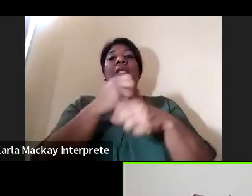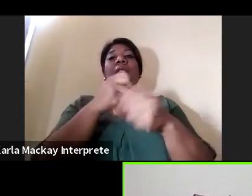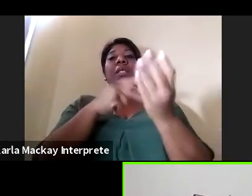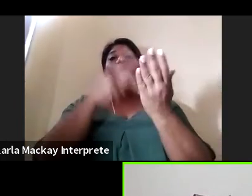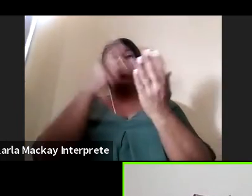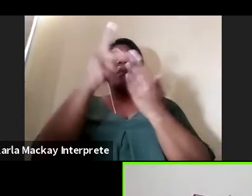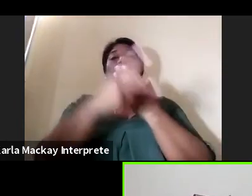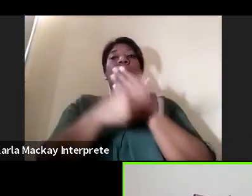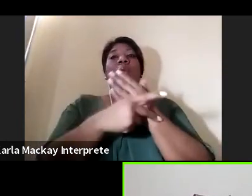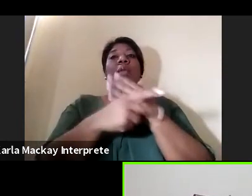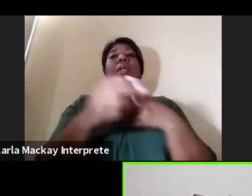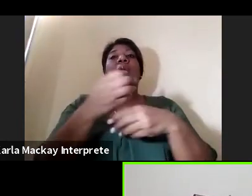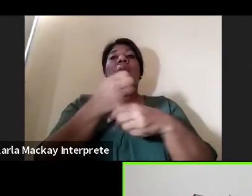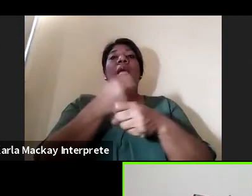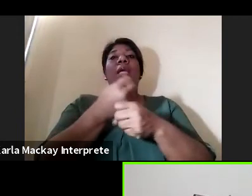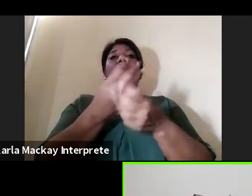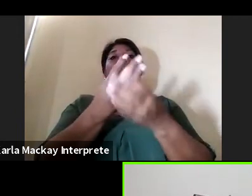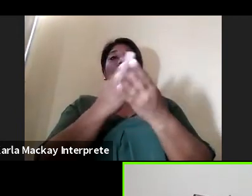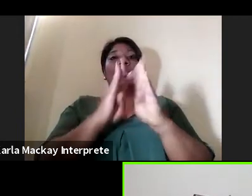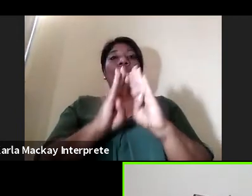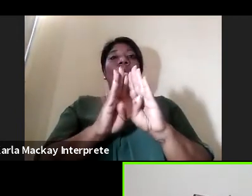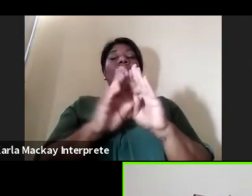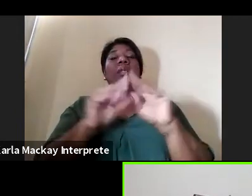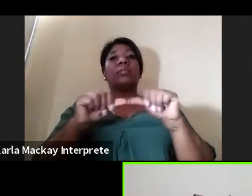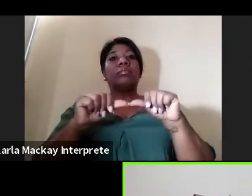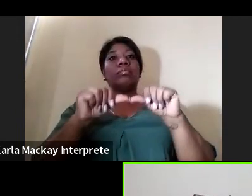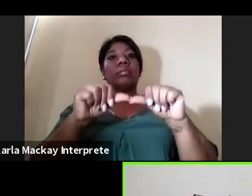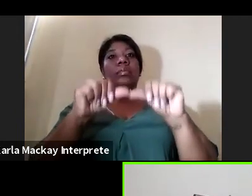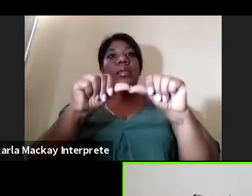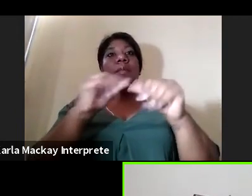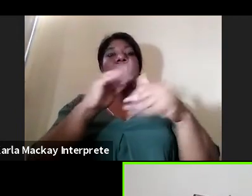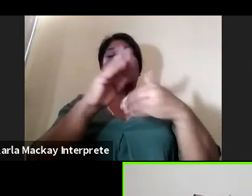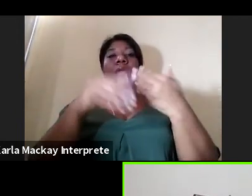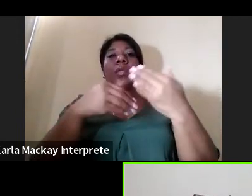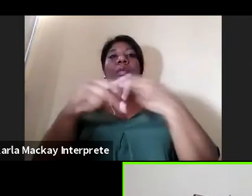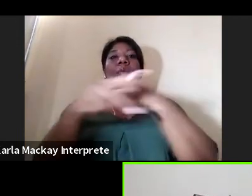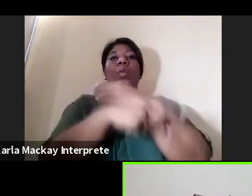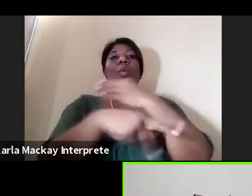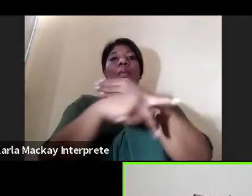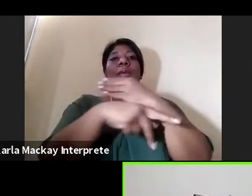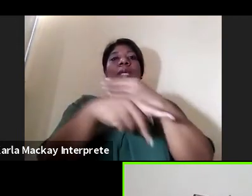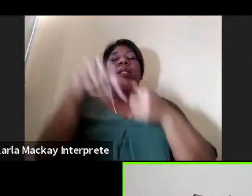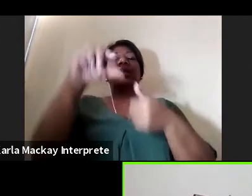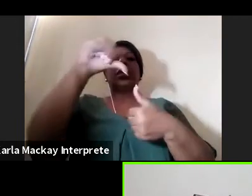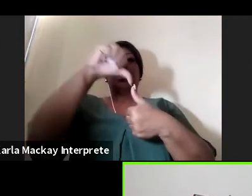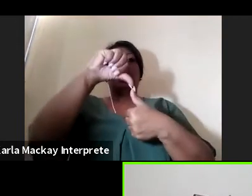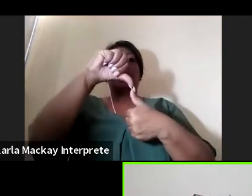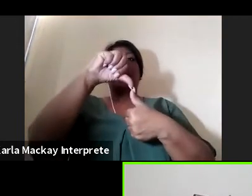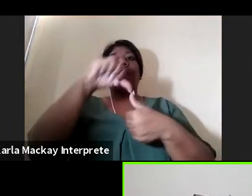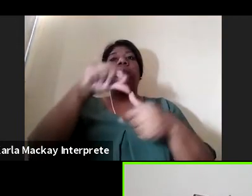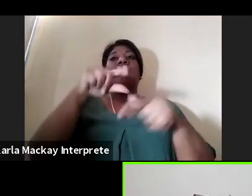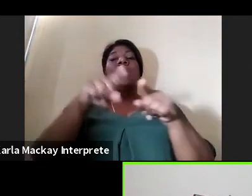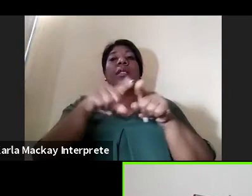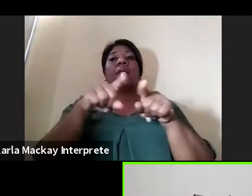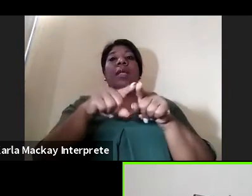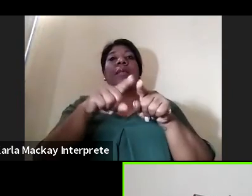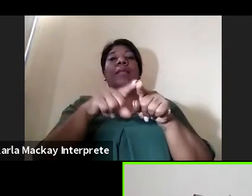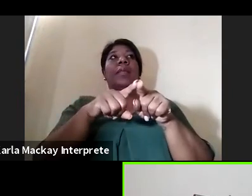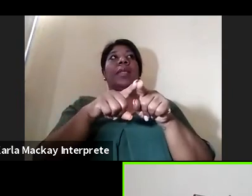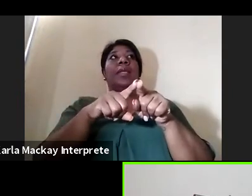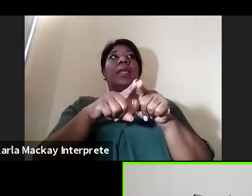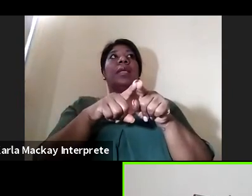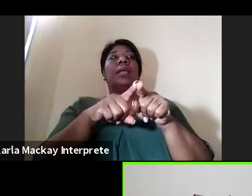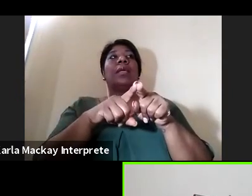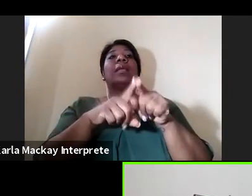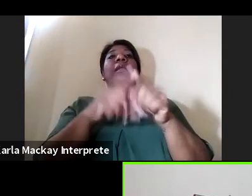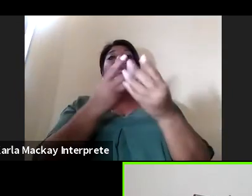crear esa red de seguimiento para toda Centroamérica incluso como representante de la red LACIR estamos